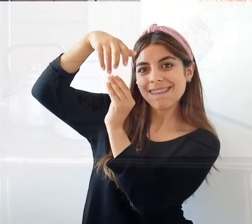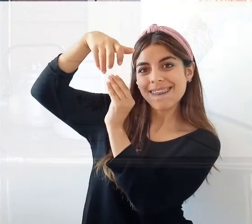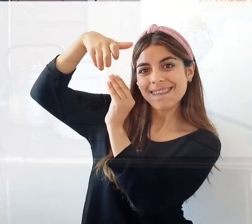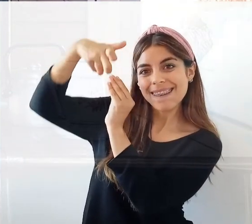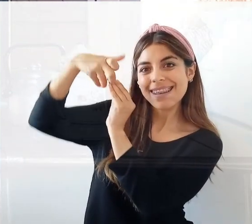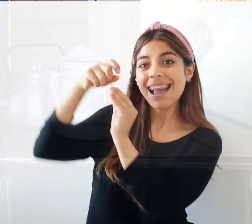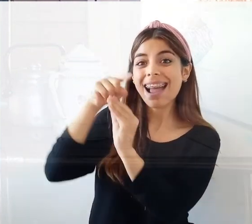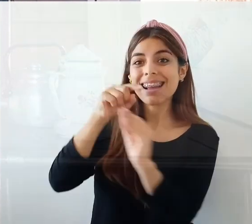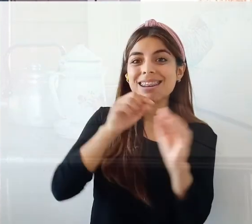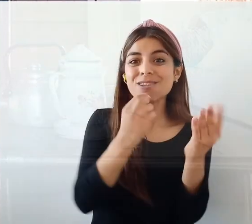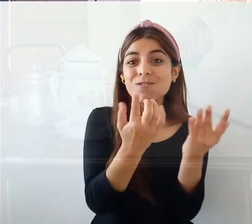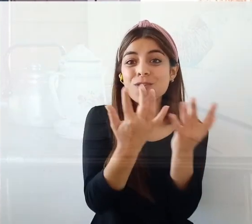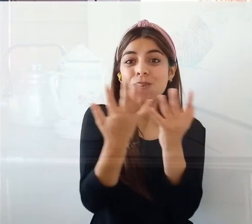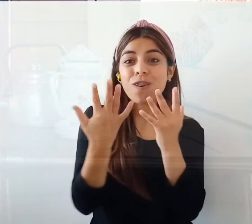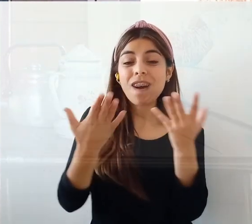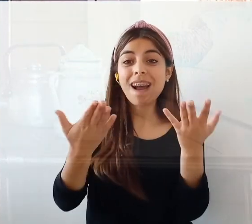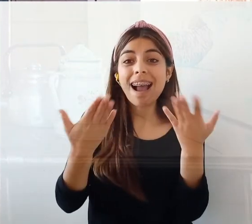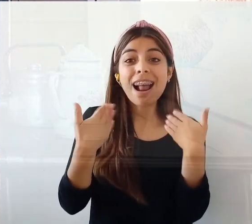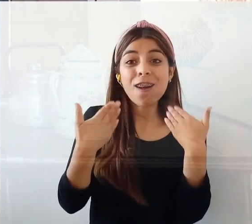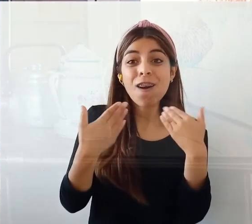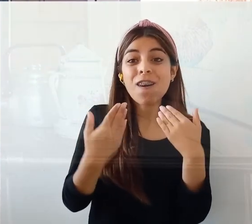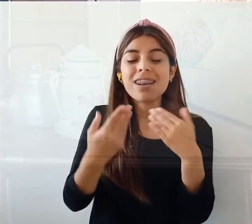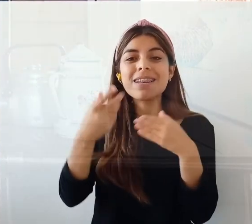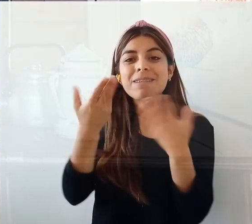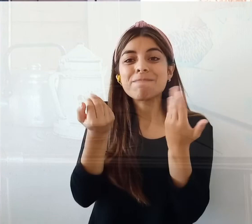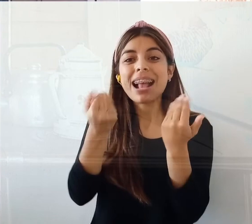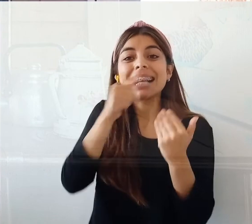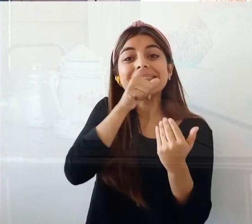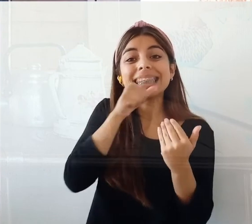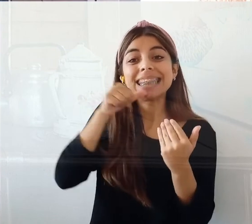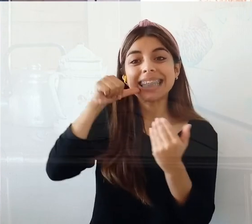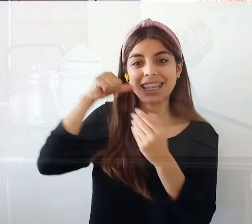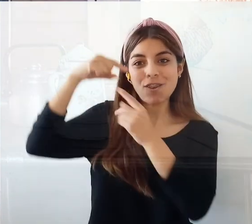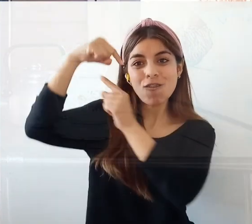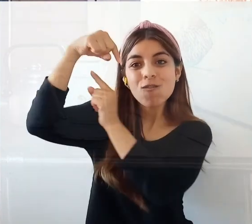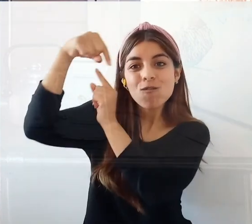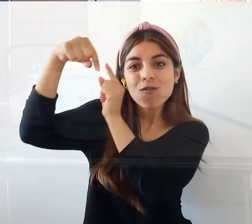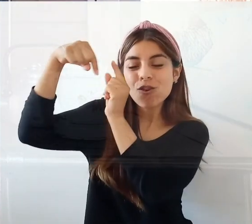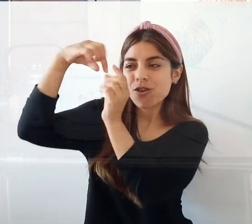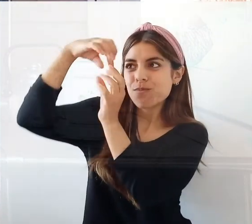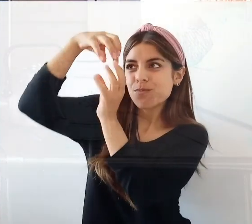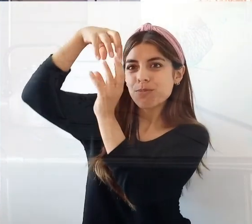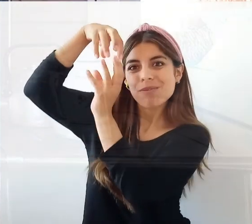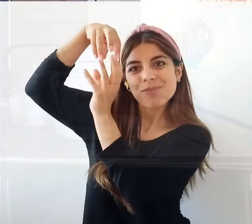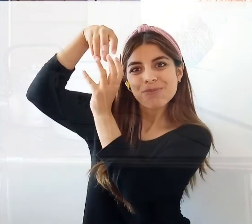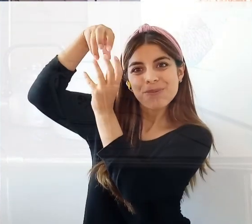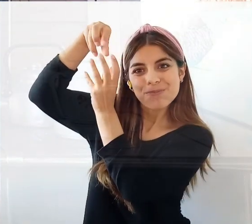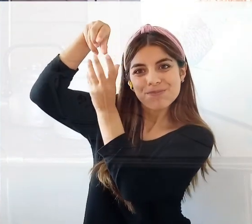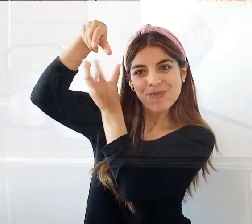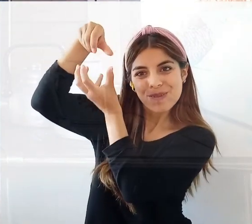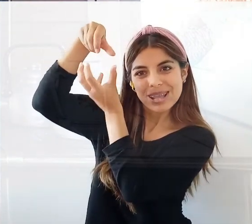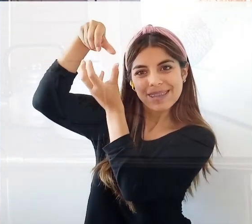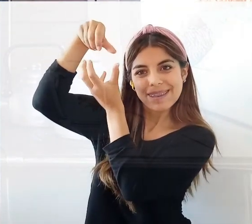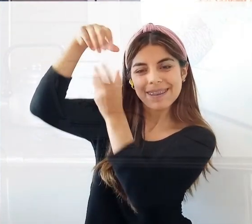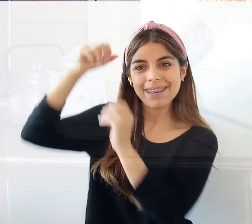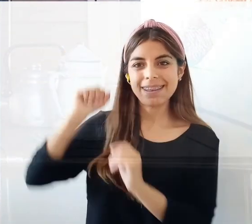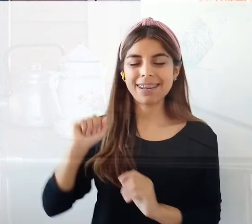donde están las amarras, no se secan bien. Entonces tenemos que irlo corriendo.